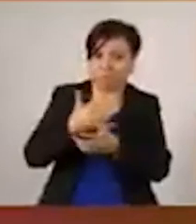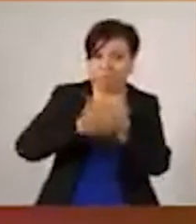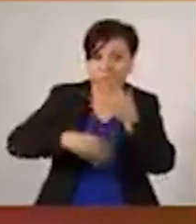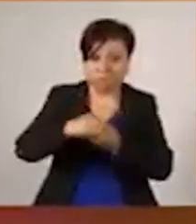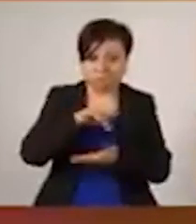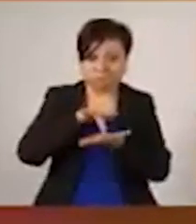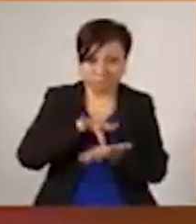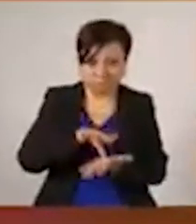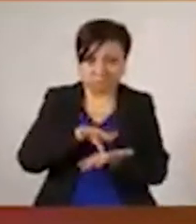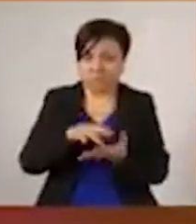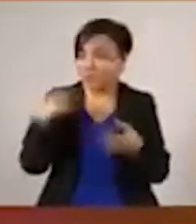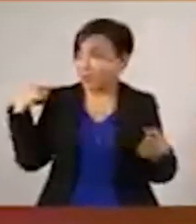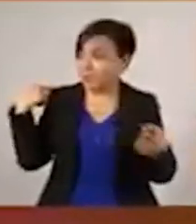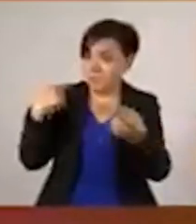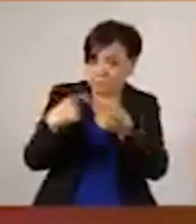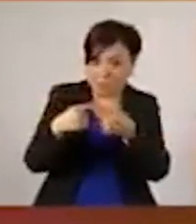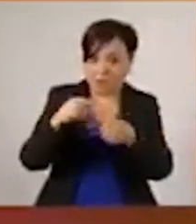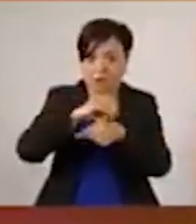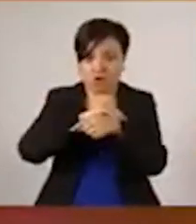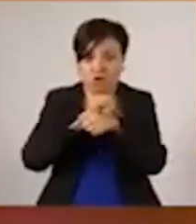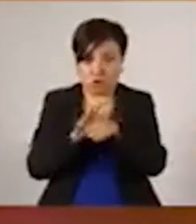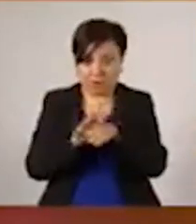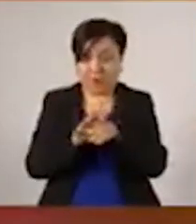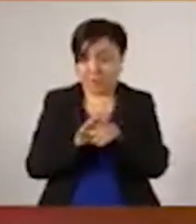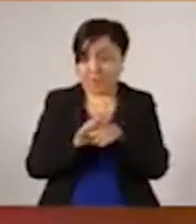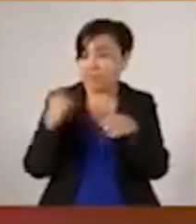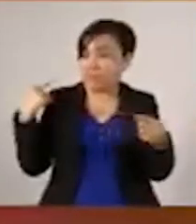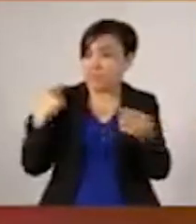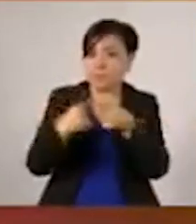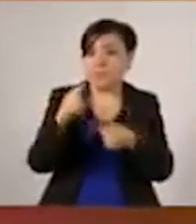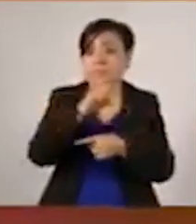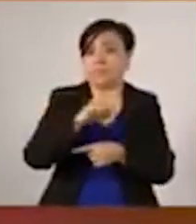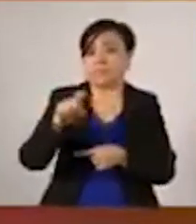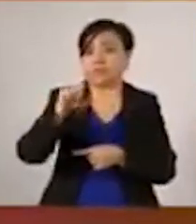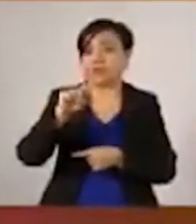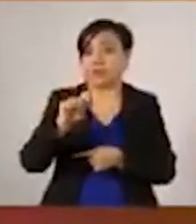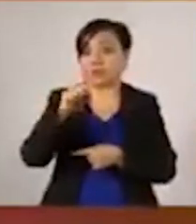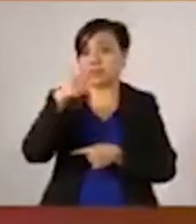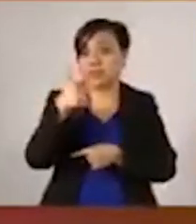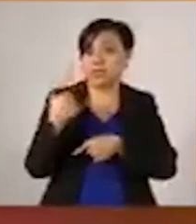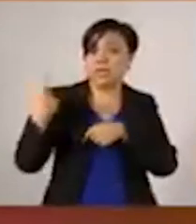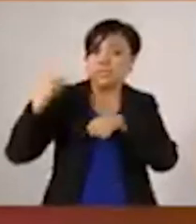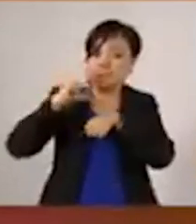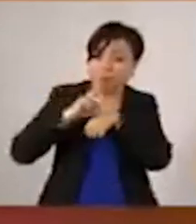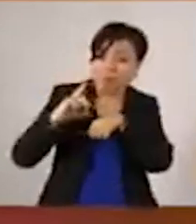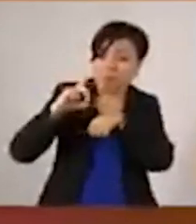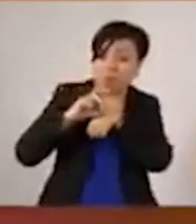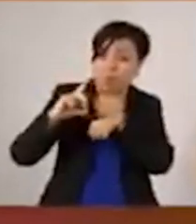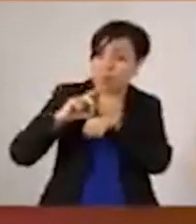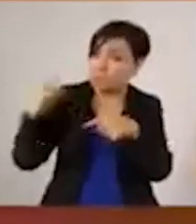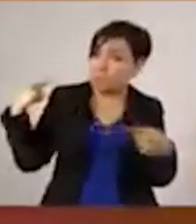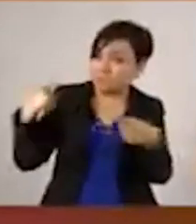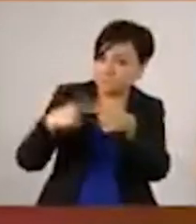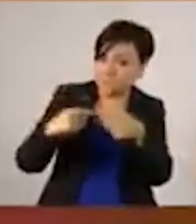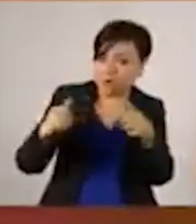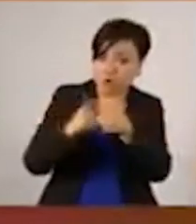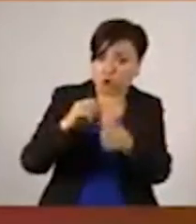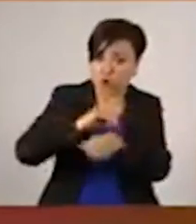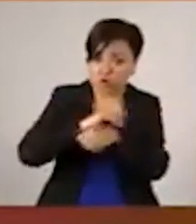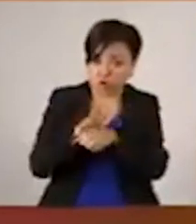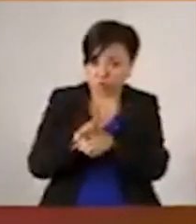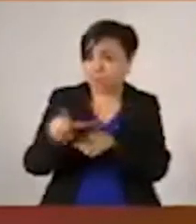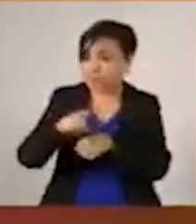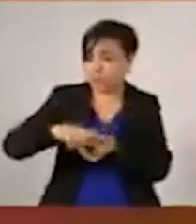176 días que tenemos con este problema de la pandemia por COVID-19, nos tiene que hacer